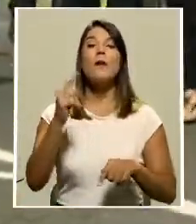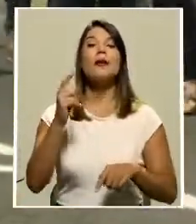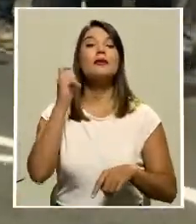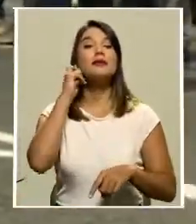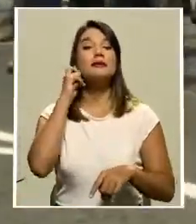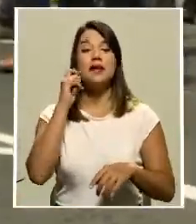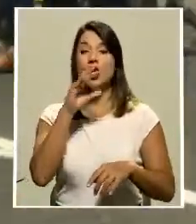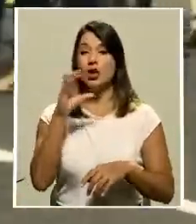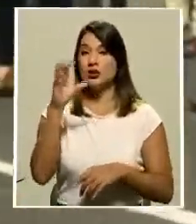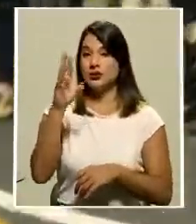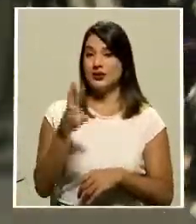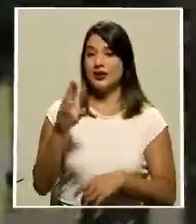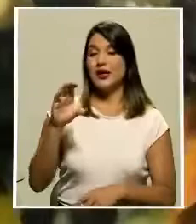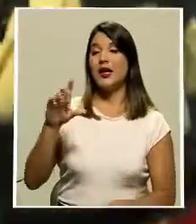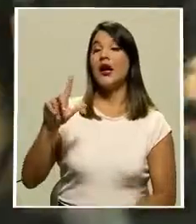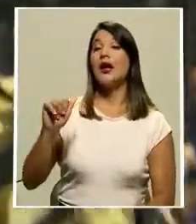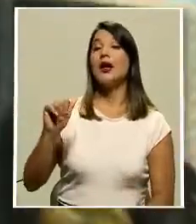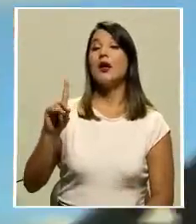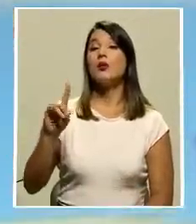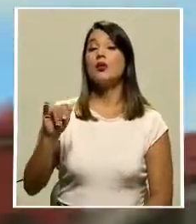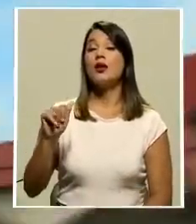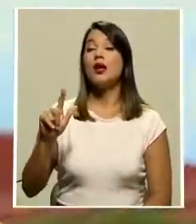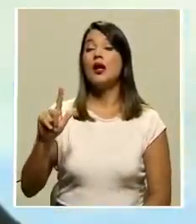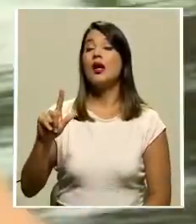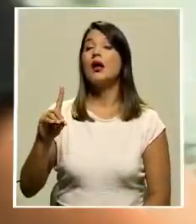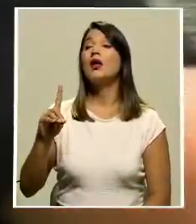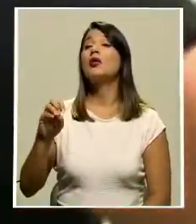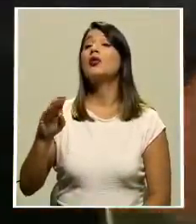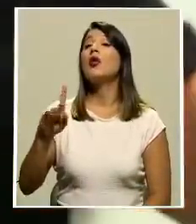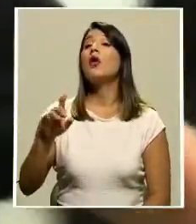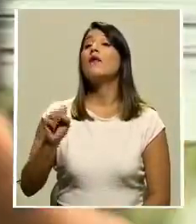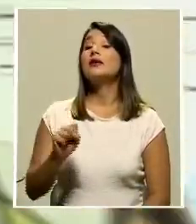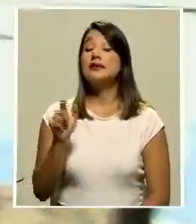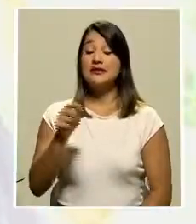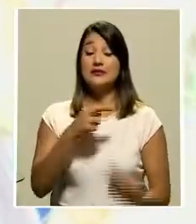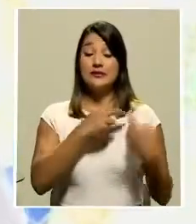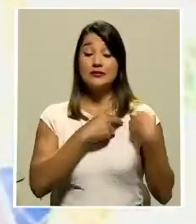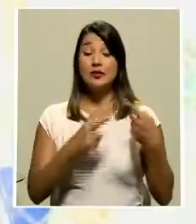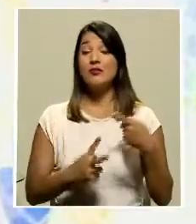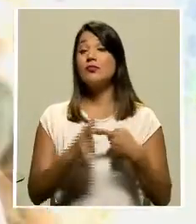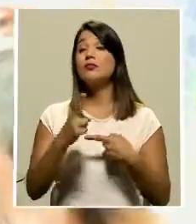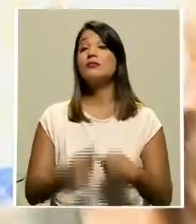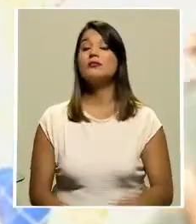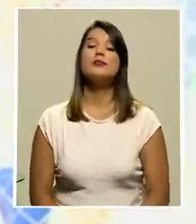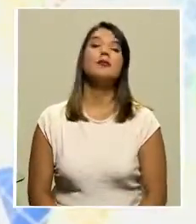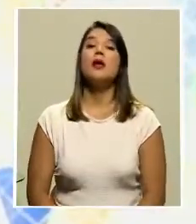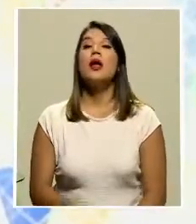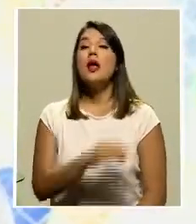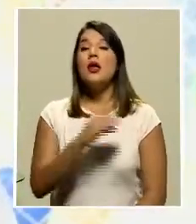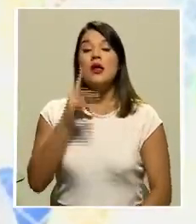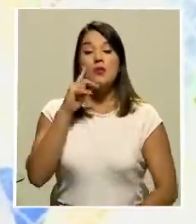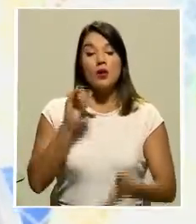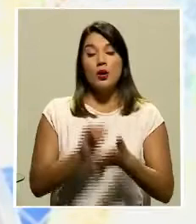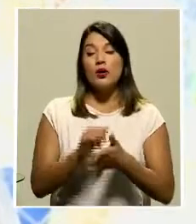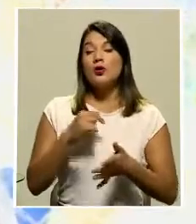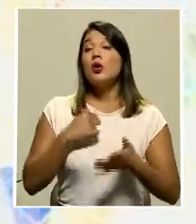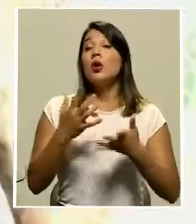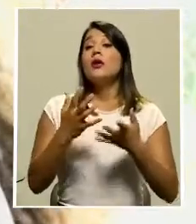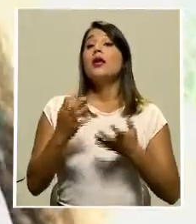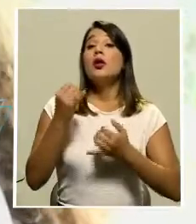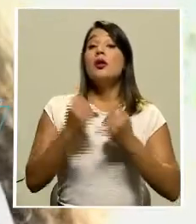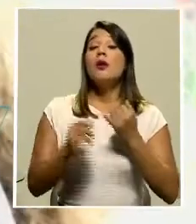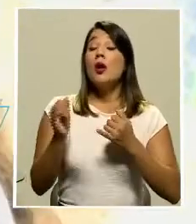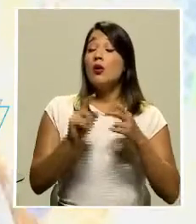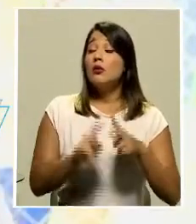de la república Claudia Dobles quien fue la encargada de cortar la cinta y por eso cierro como inicié